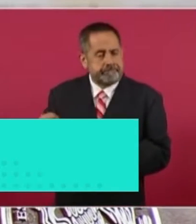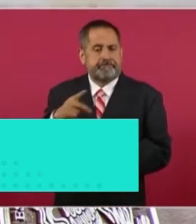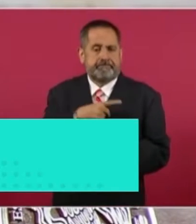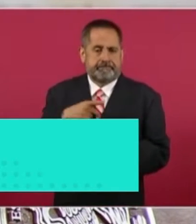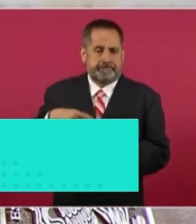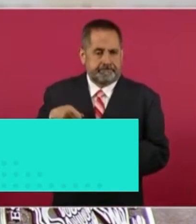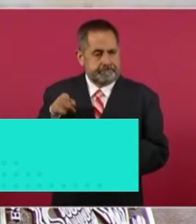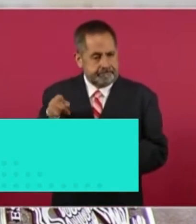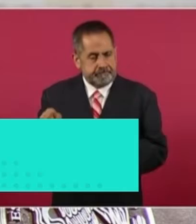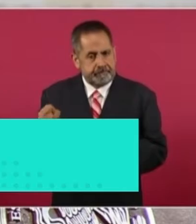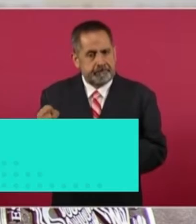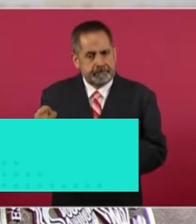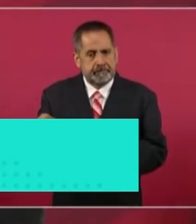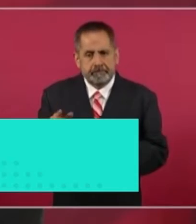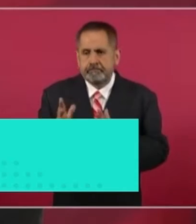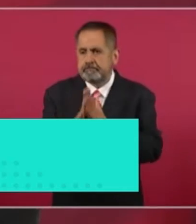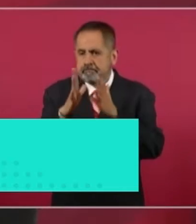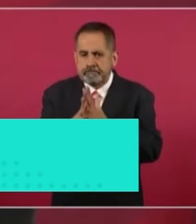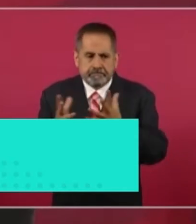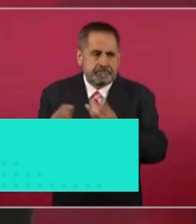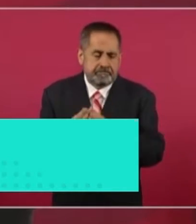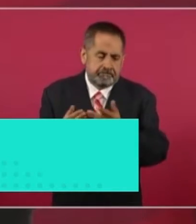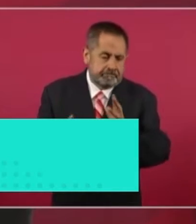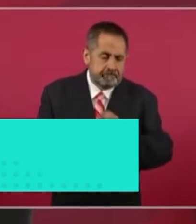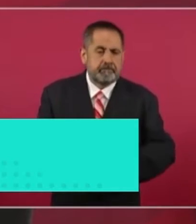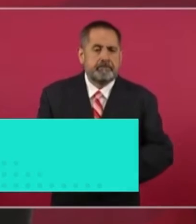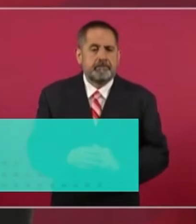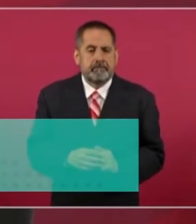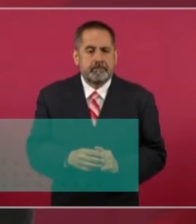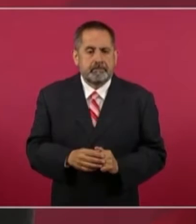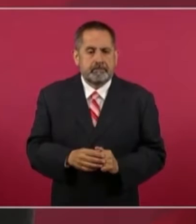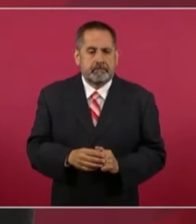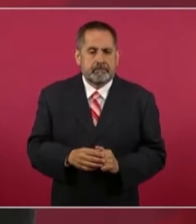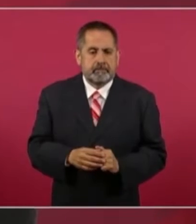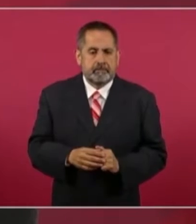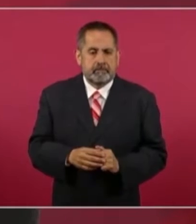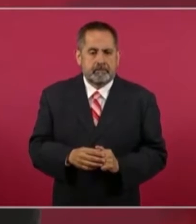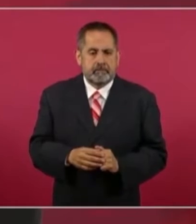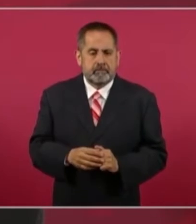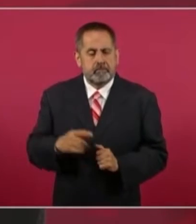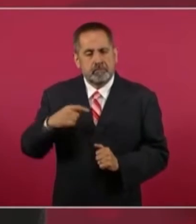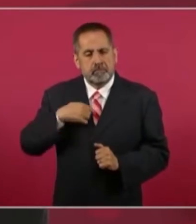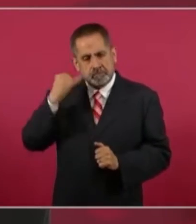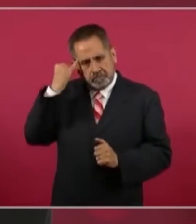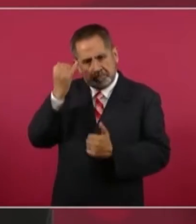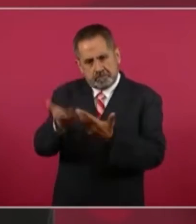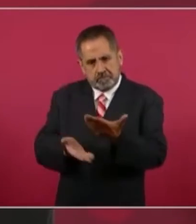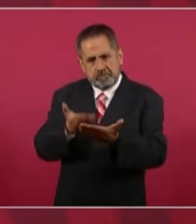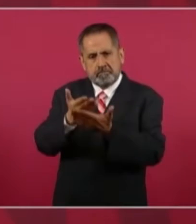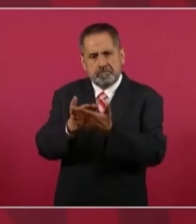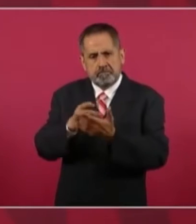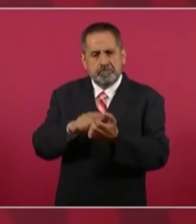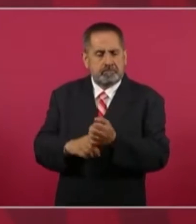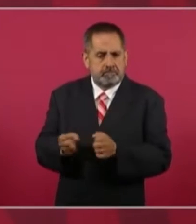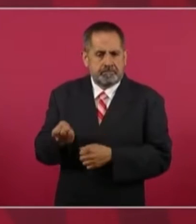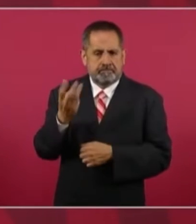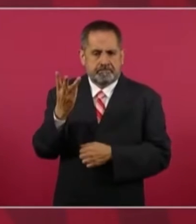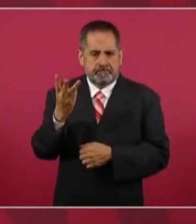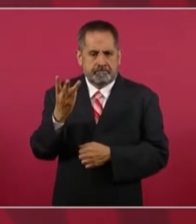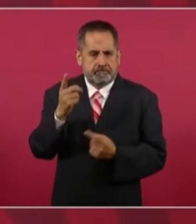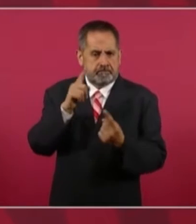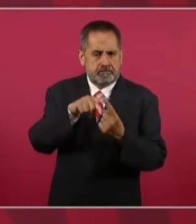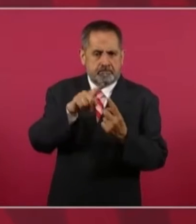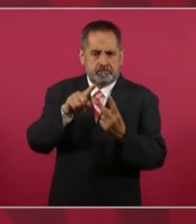de participar. Yo propondría a tres